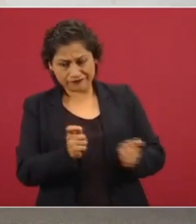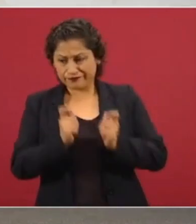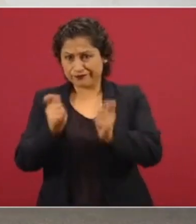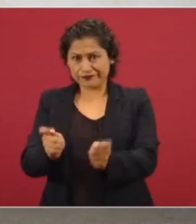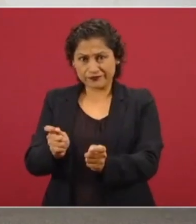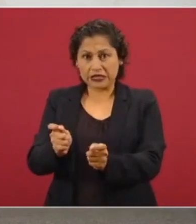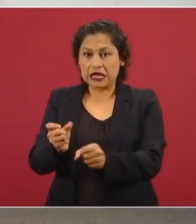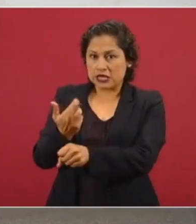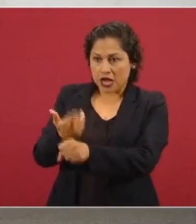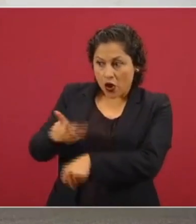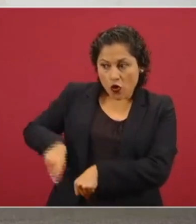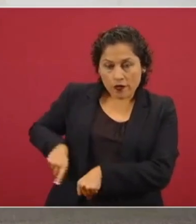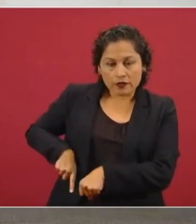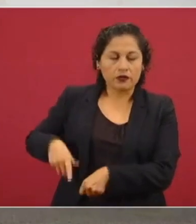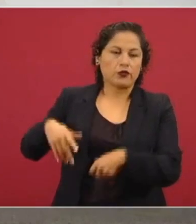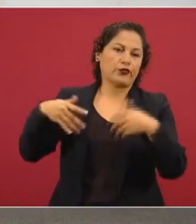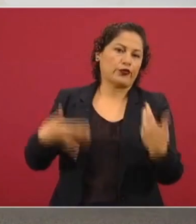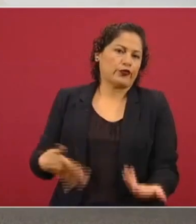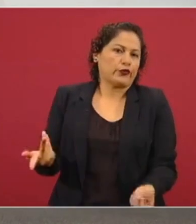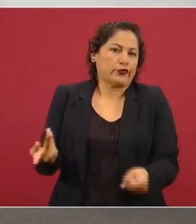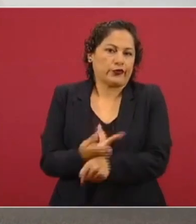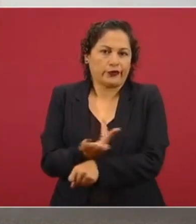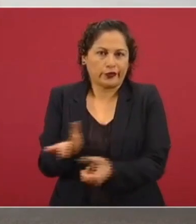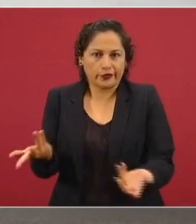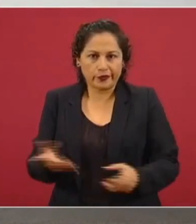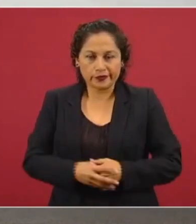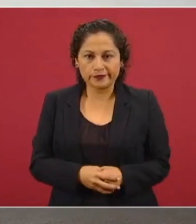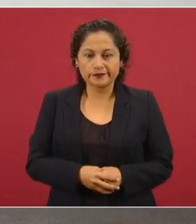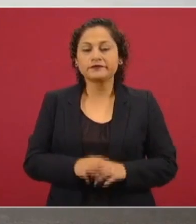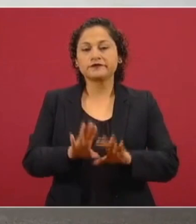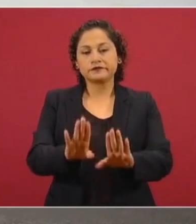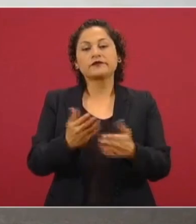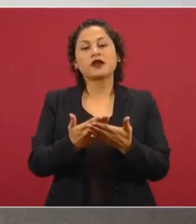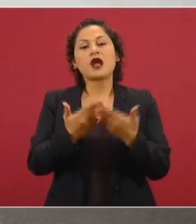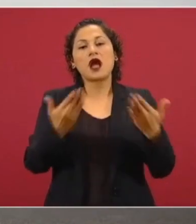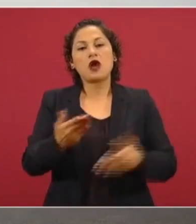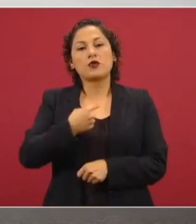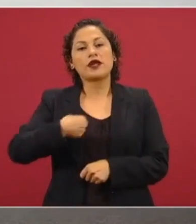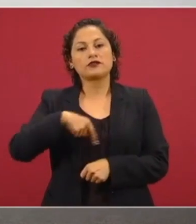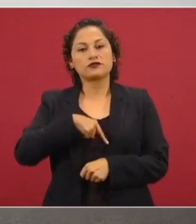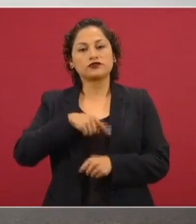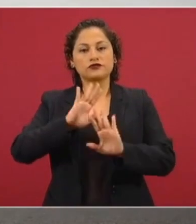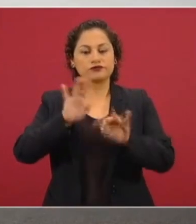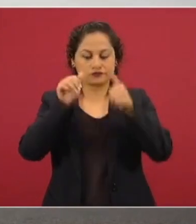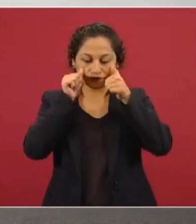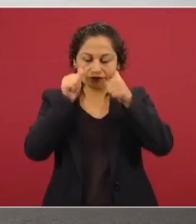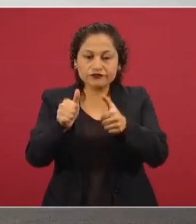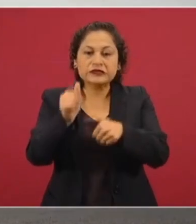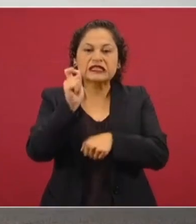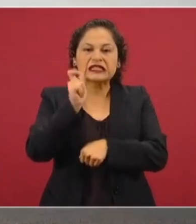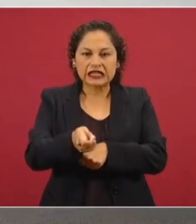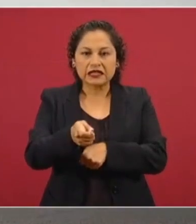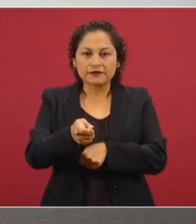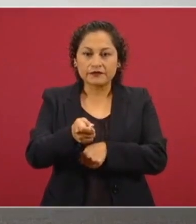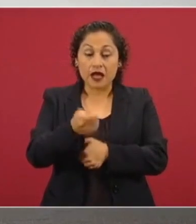ahora hemos decidido fortalecer un servicio federal